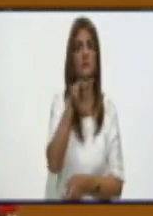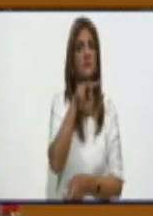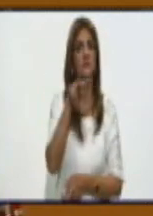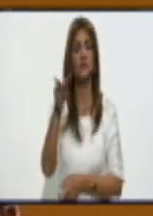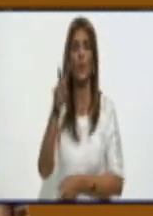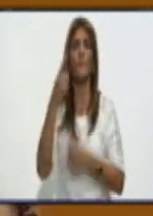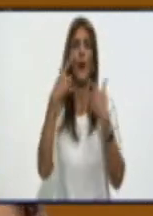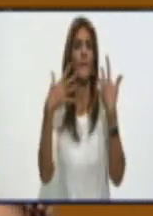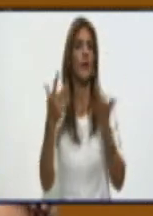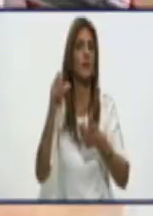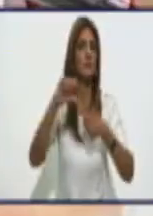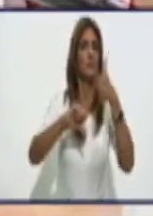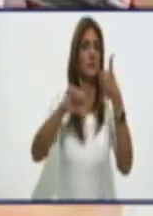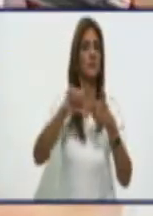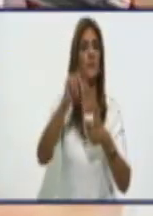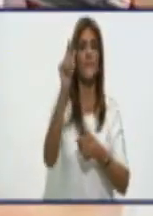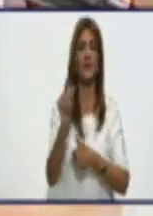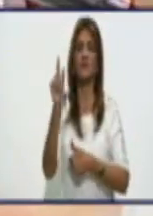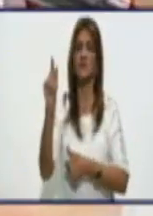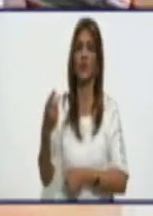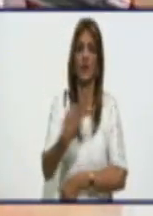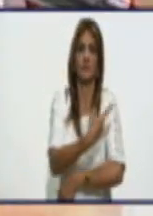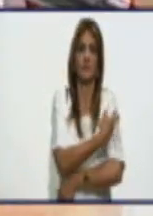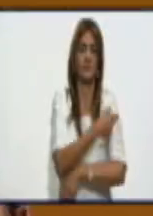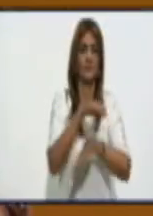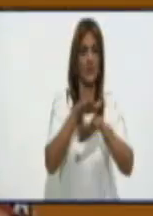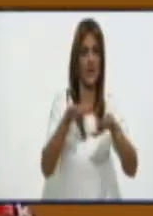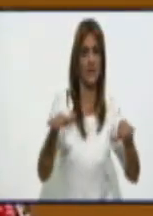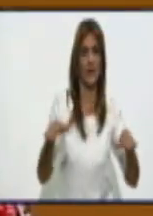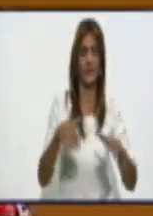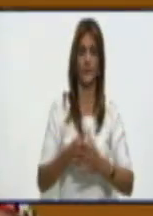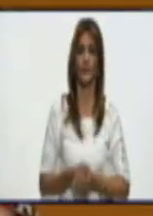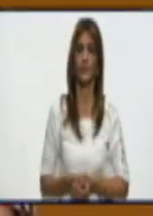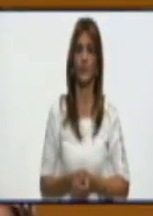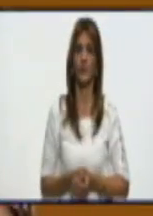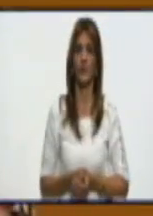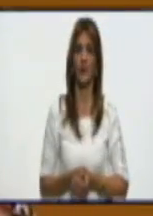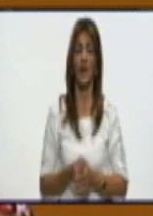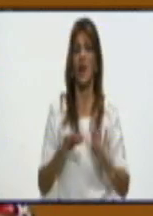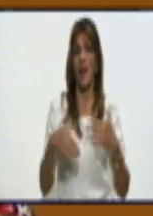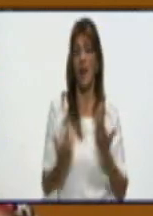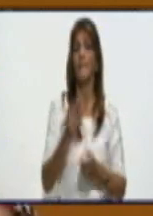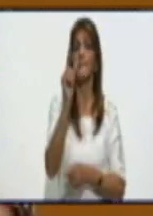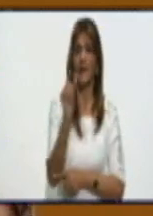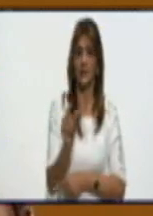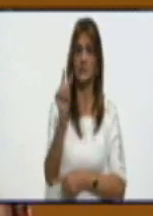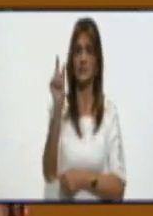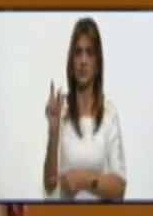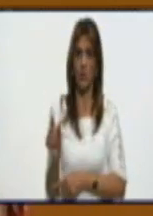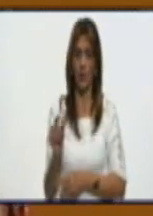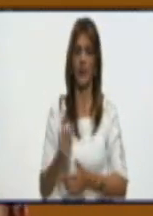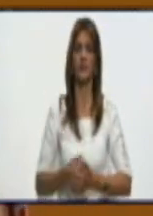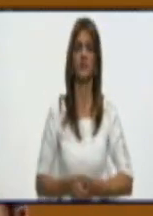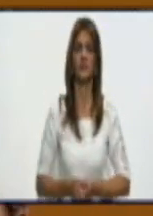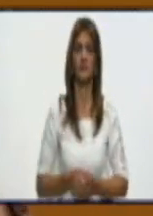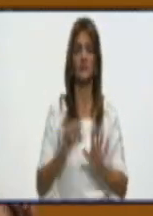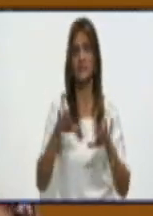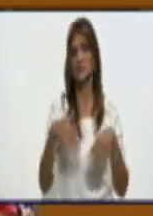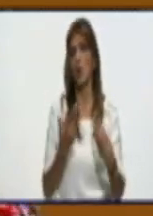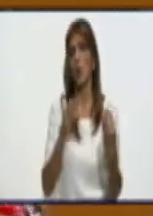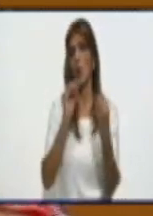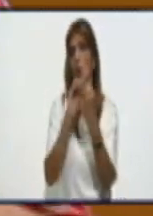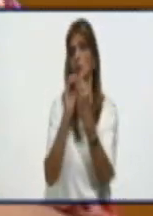las personas incluidas en el ensayo recibieron las tres dosis. En este caso, los pacientes que salgan como contacto de casos